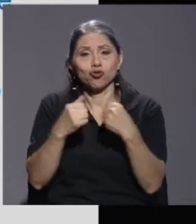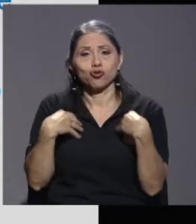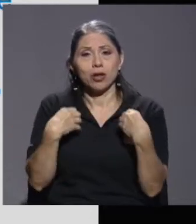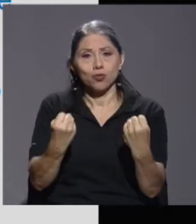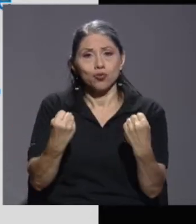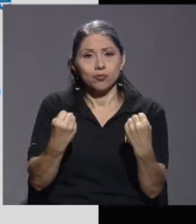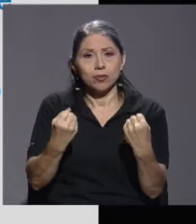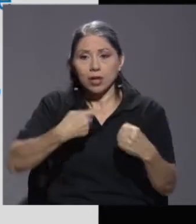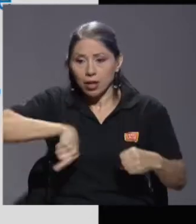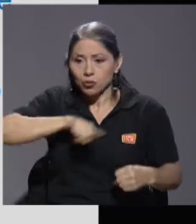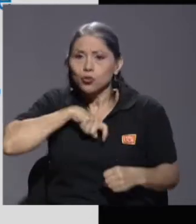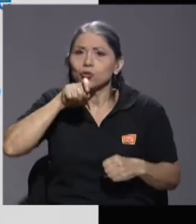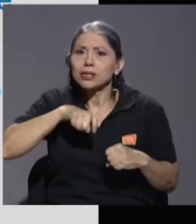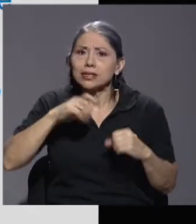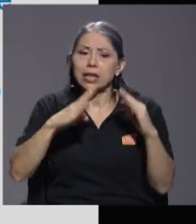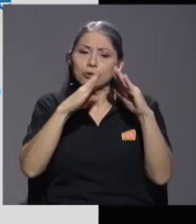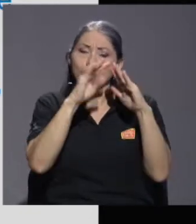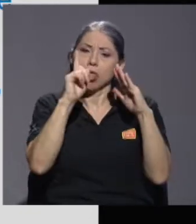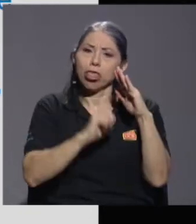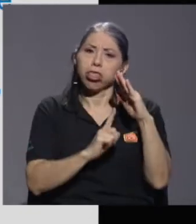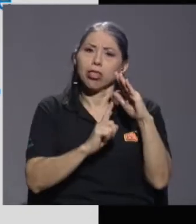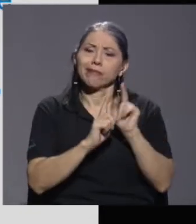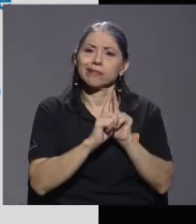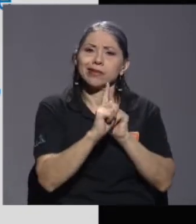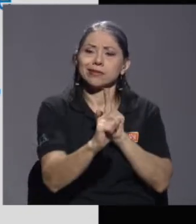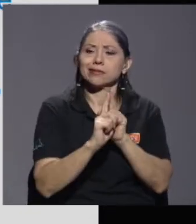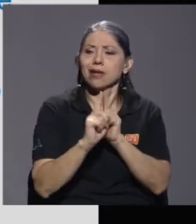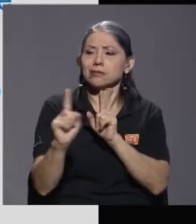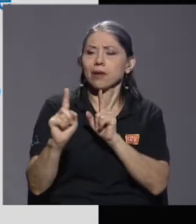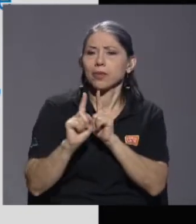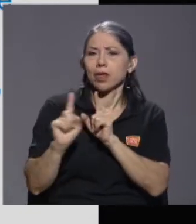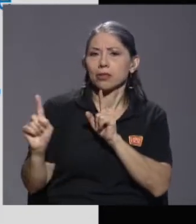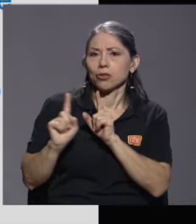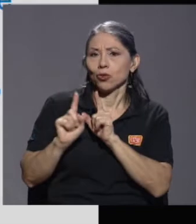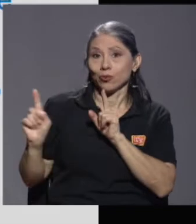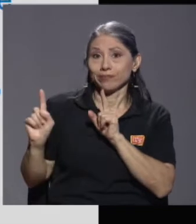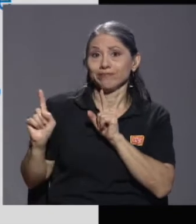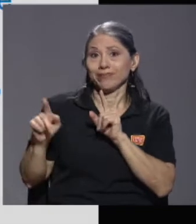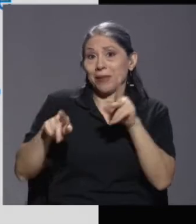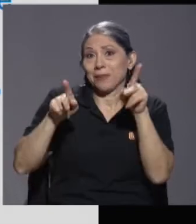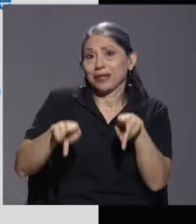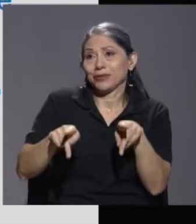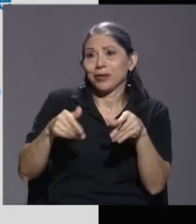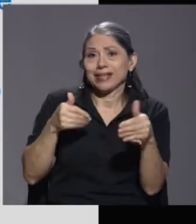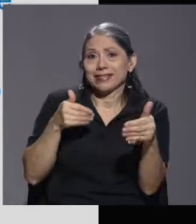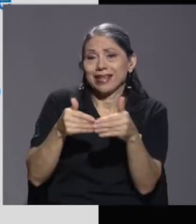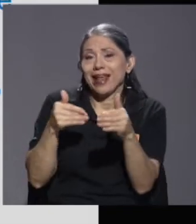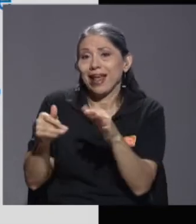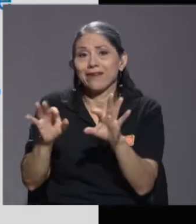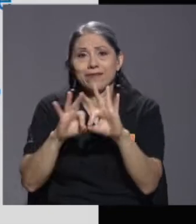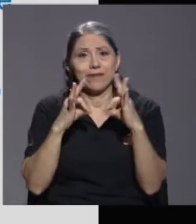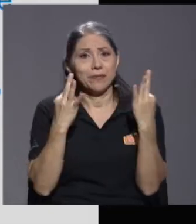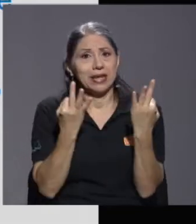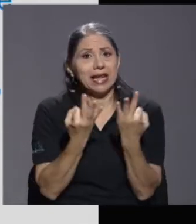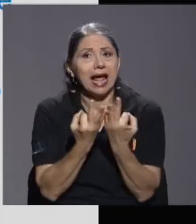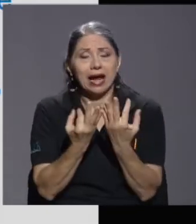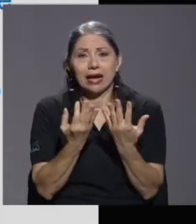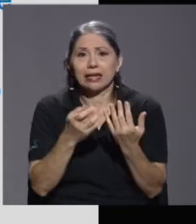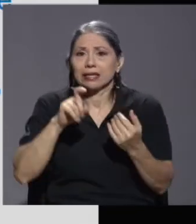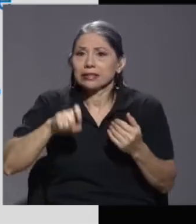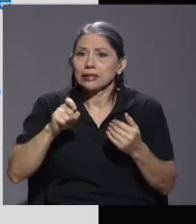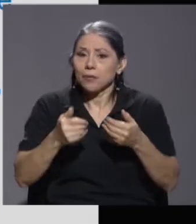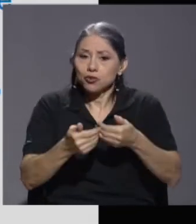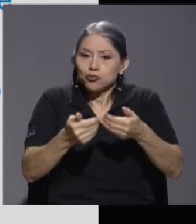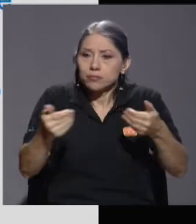a situaciones de distanciamiento personal con respecto a las personas allegadas, el núcleo familiar un más extenso,